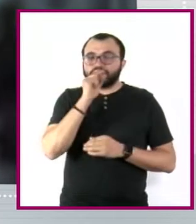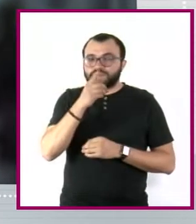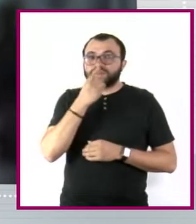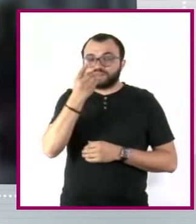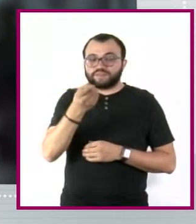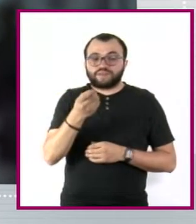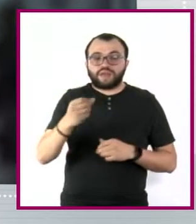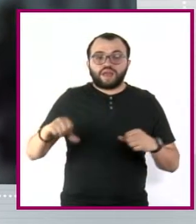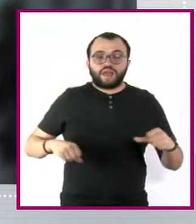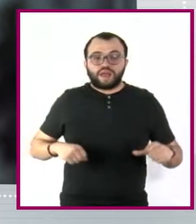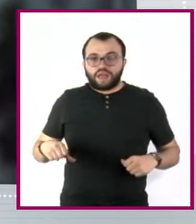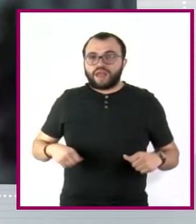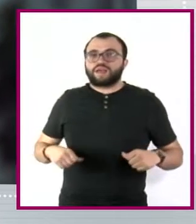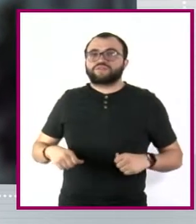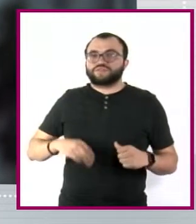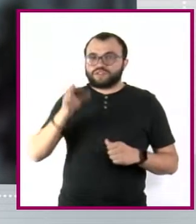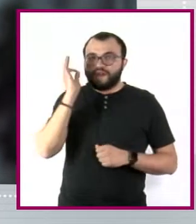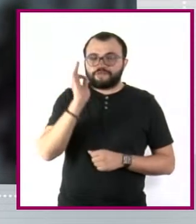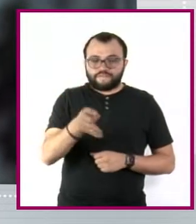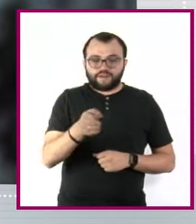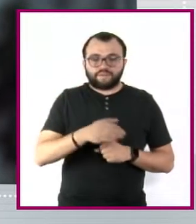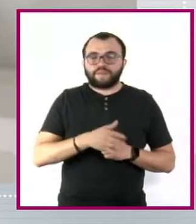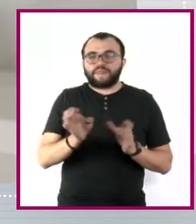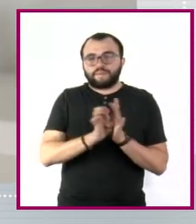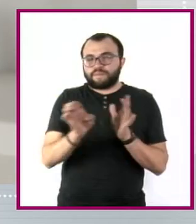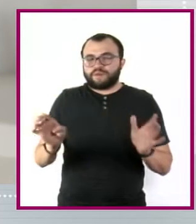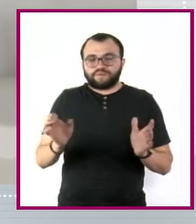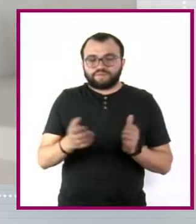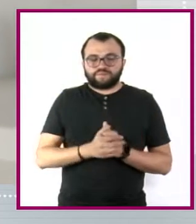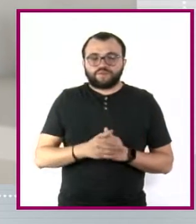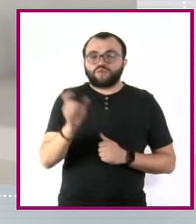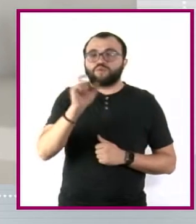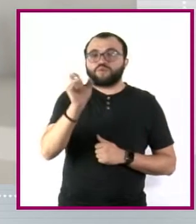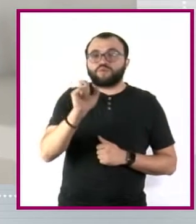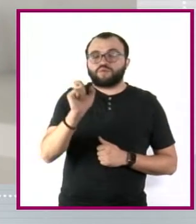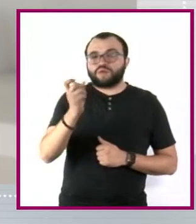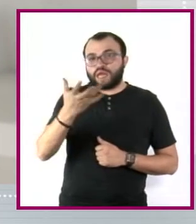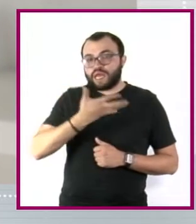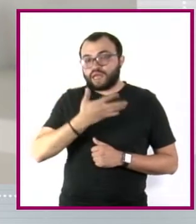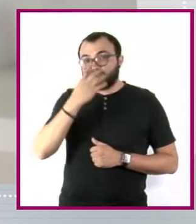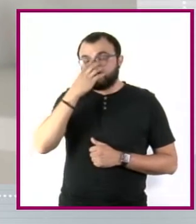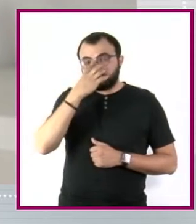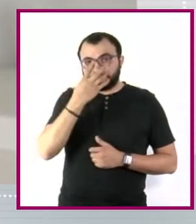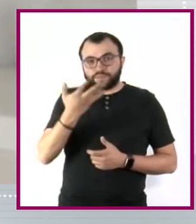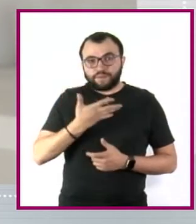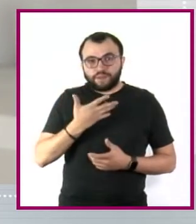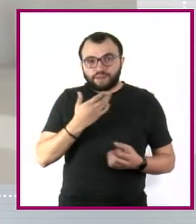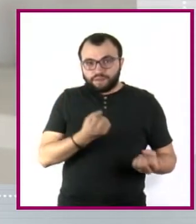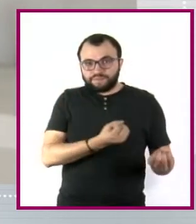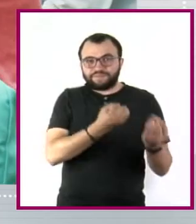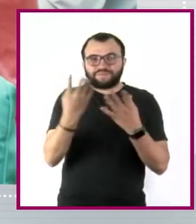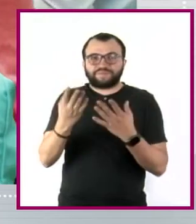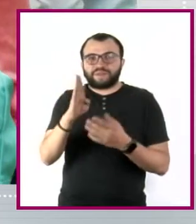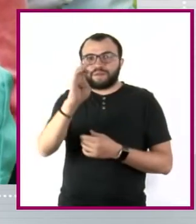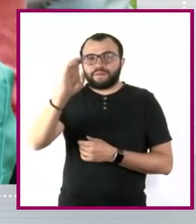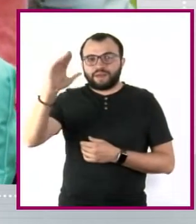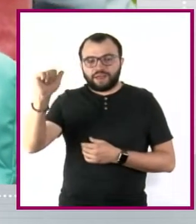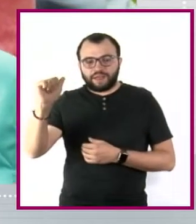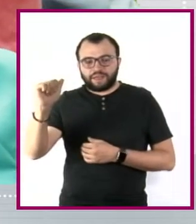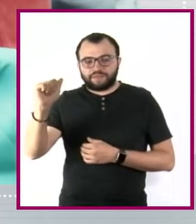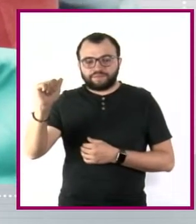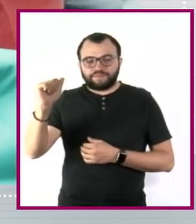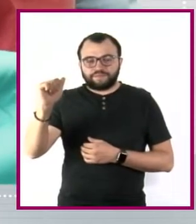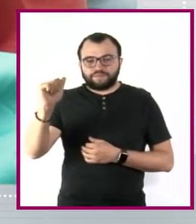acciones afirmativas. Un ejemplo muy claro es cuando hay una cierta cantidad de beca y en